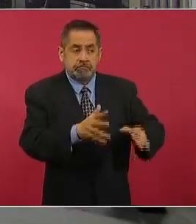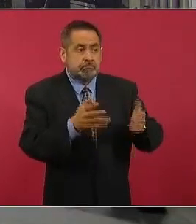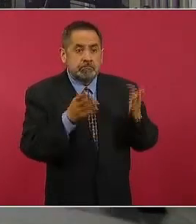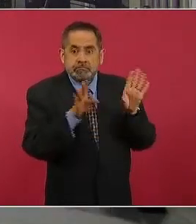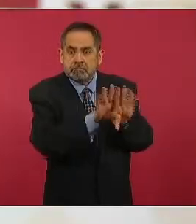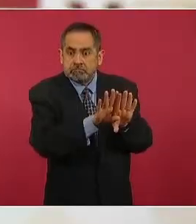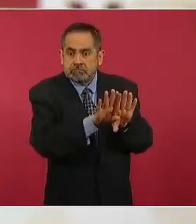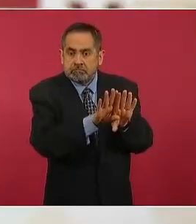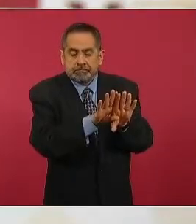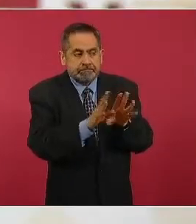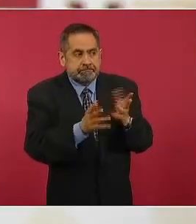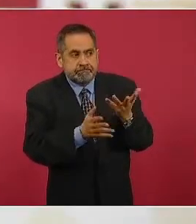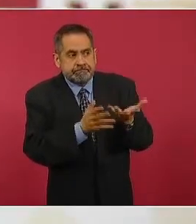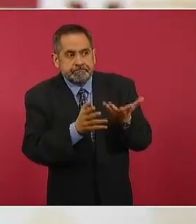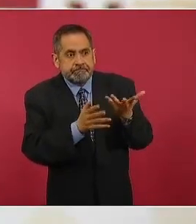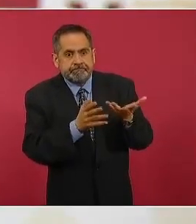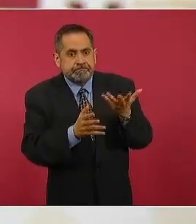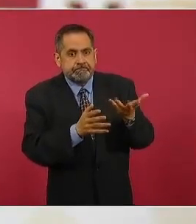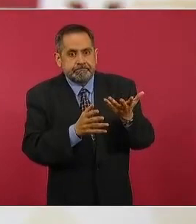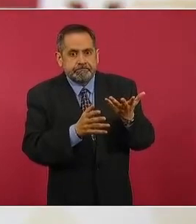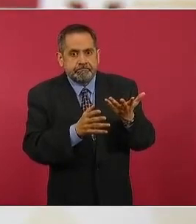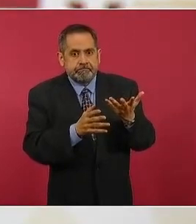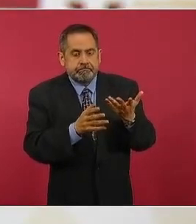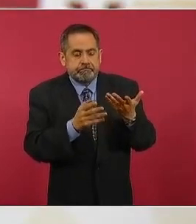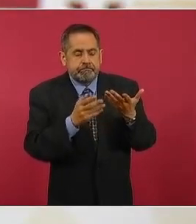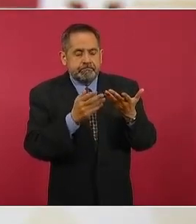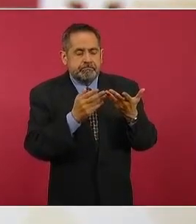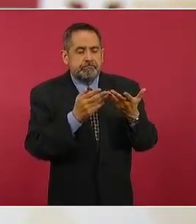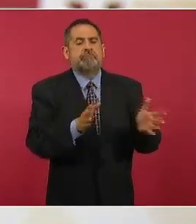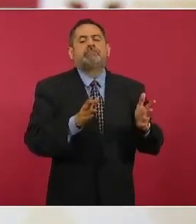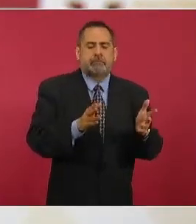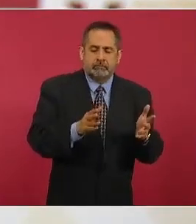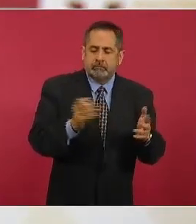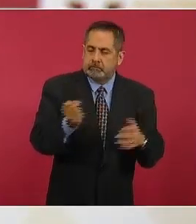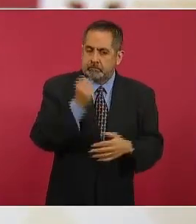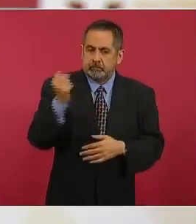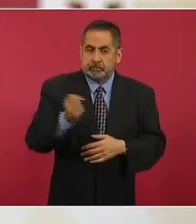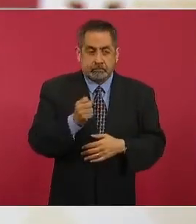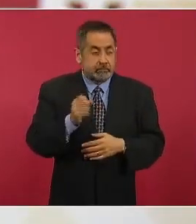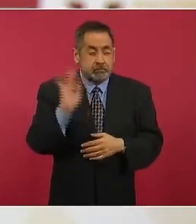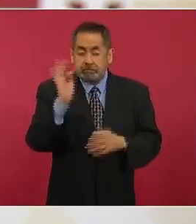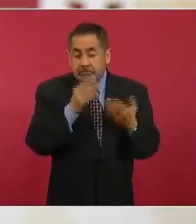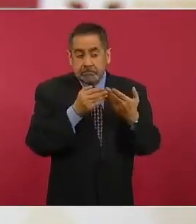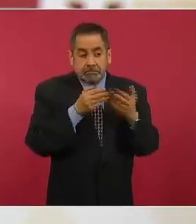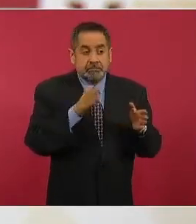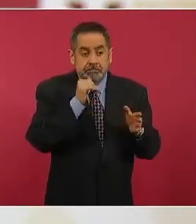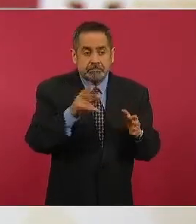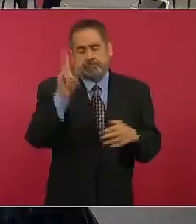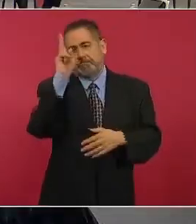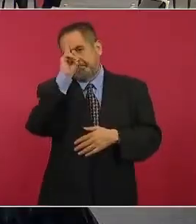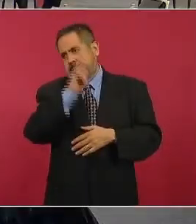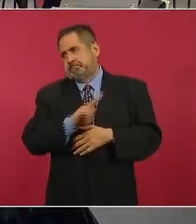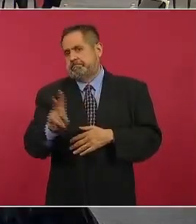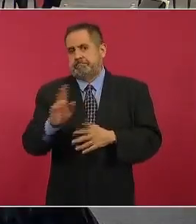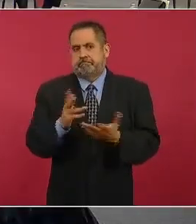afortunadamente pudieron liberarse si no las consecuencias hubieran sido más graves